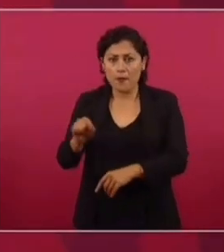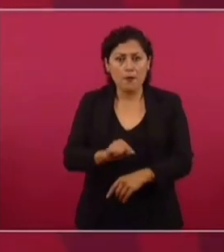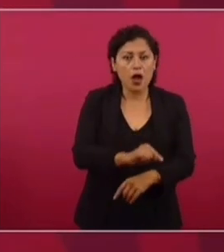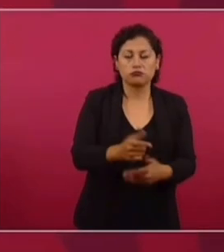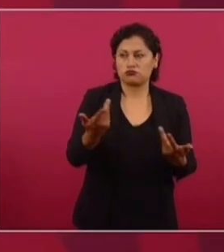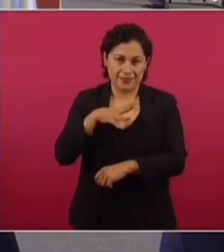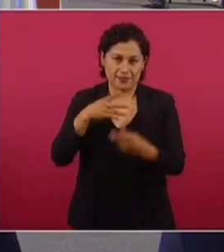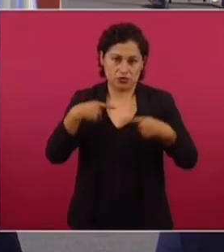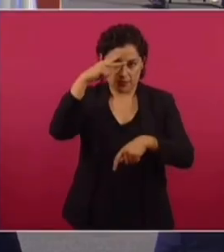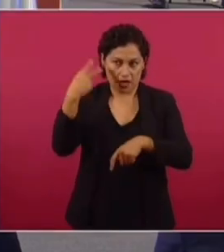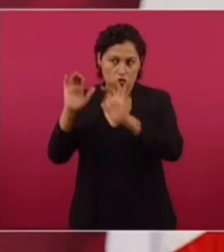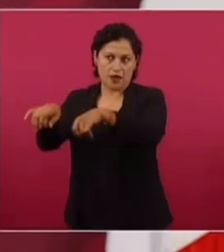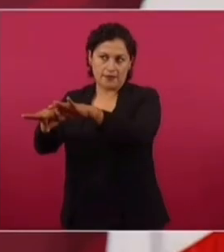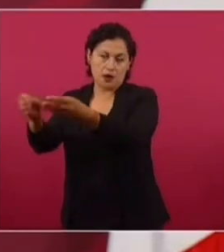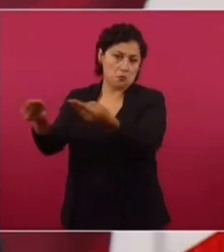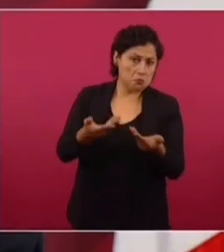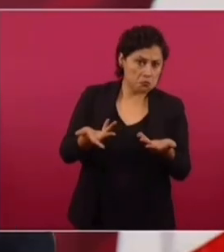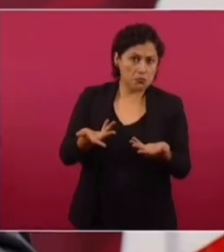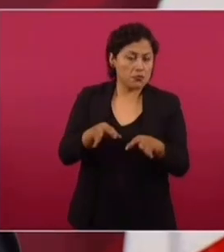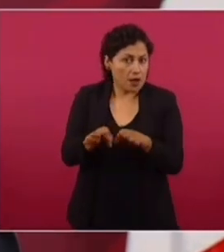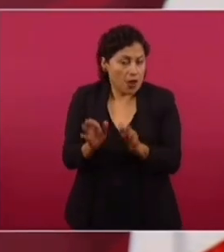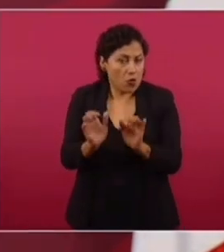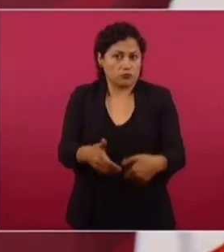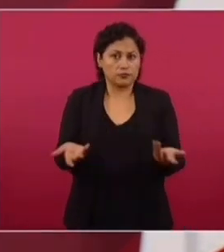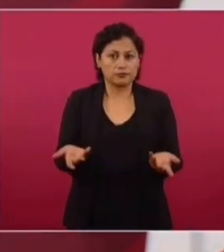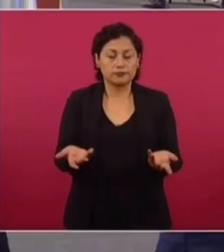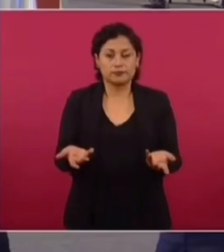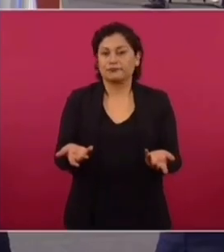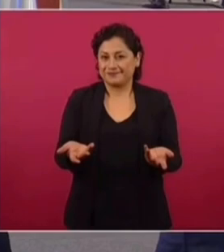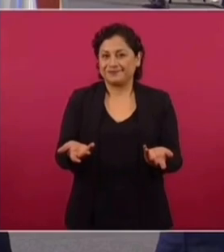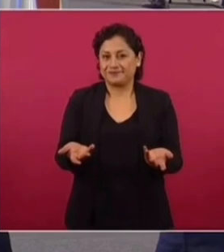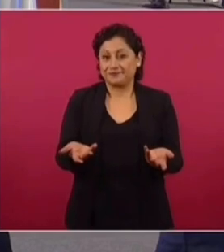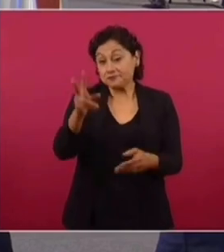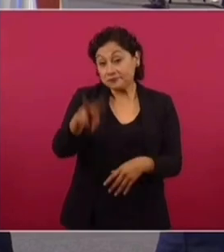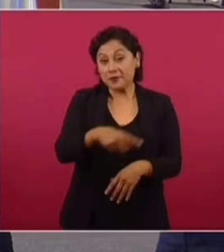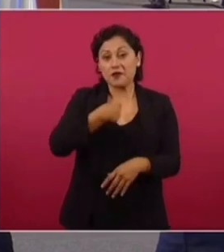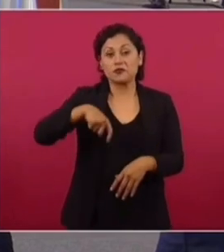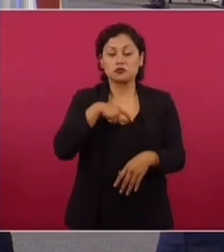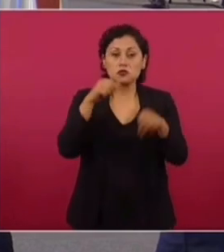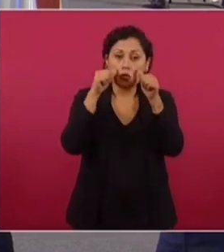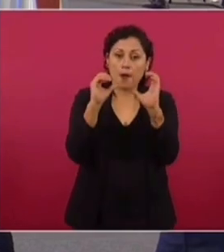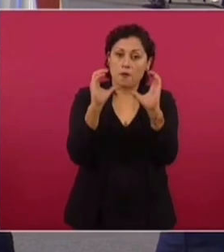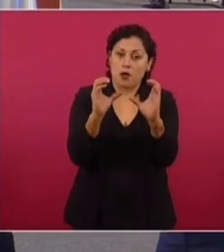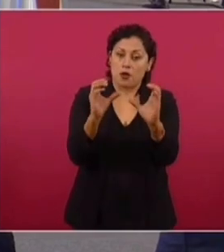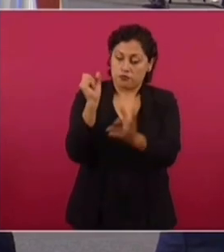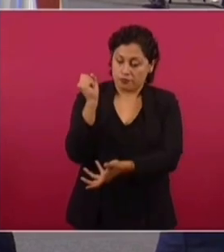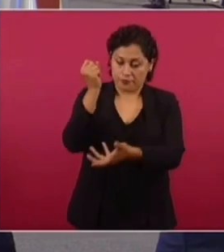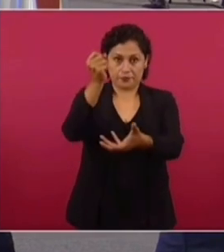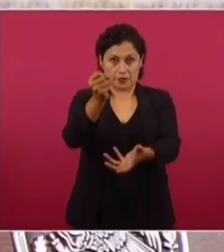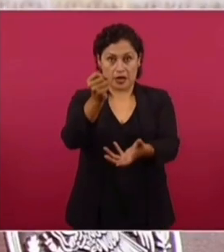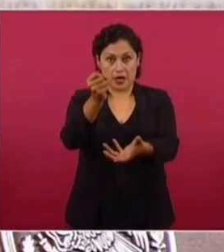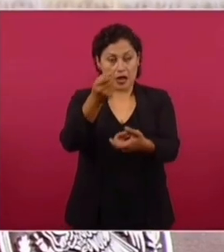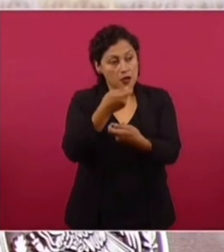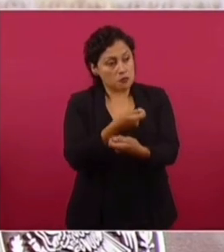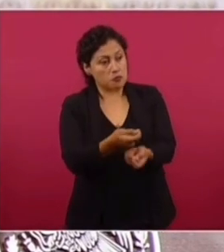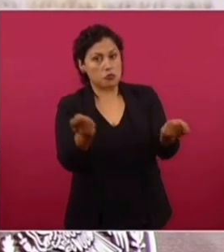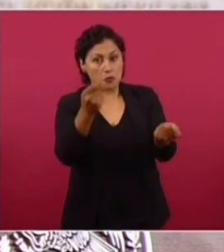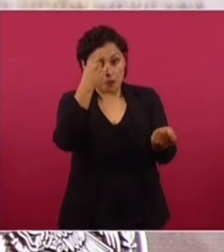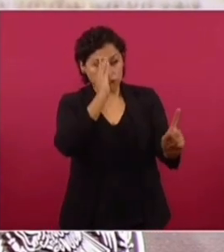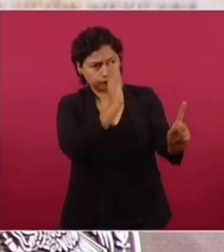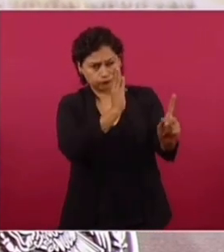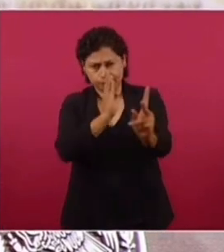la mayoría de las obras. Entonces, sí hemos cuidado el que el presupuesto le llegue a la gente.